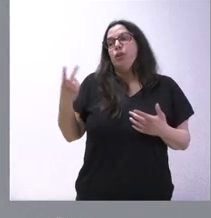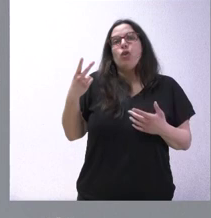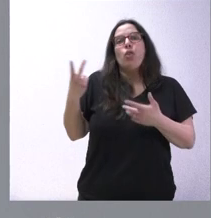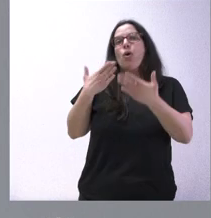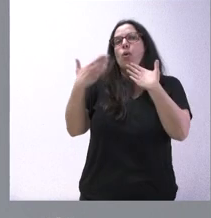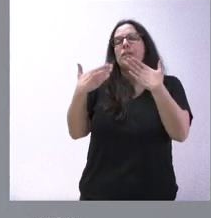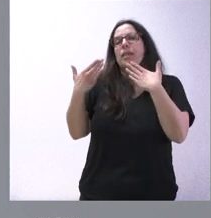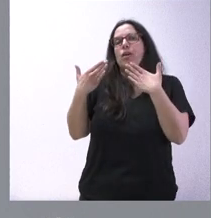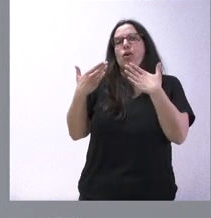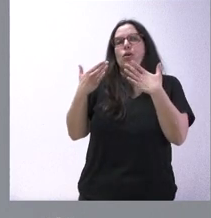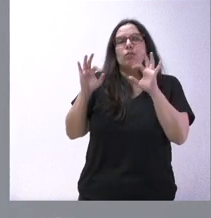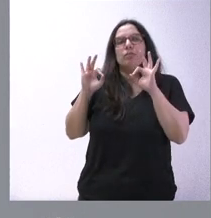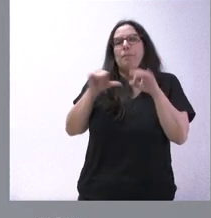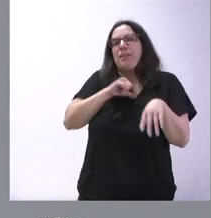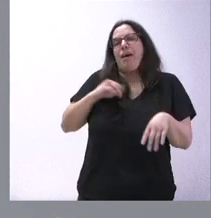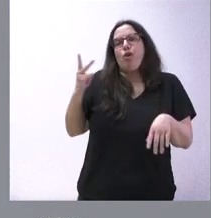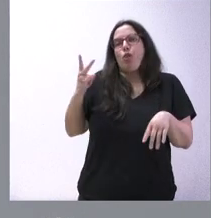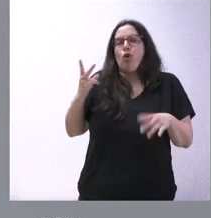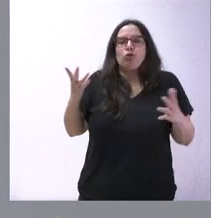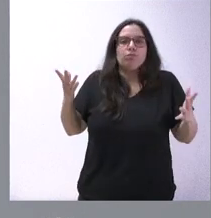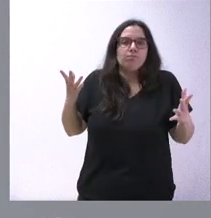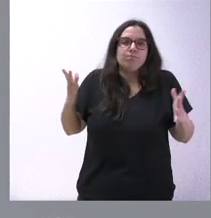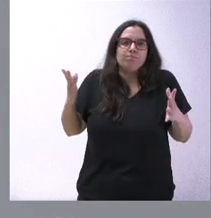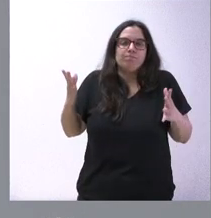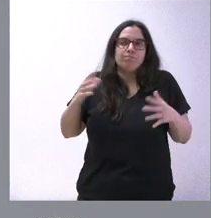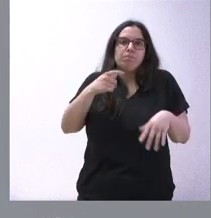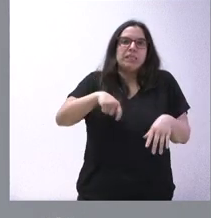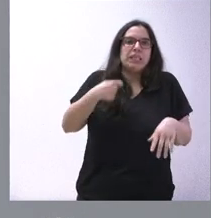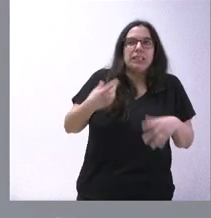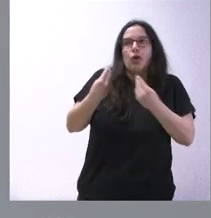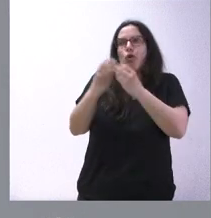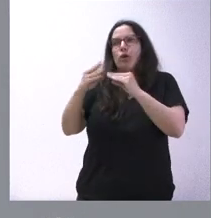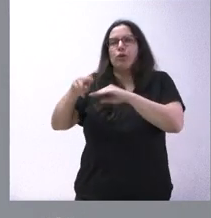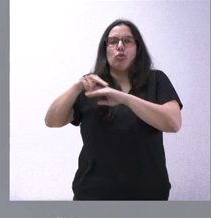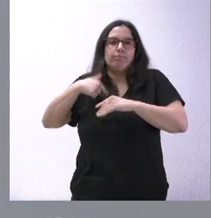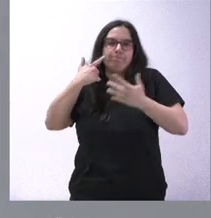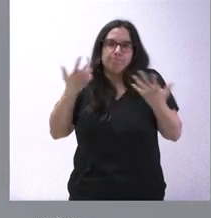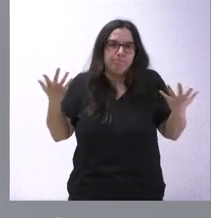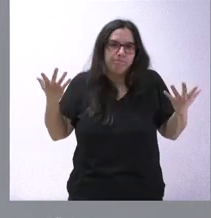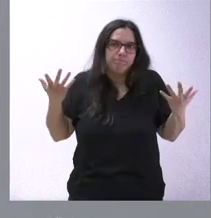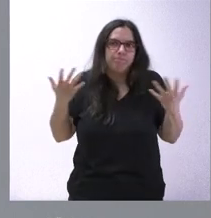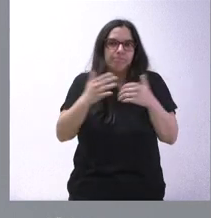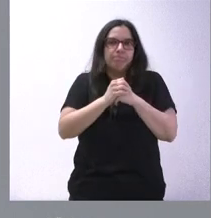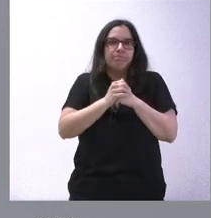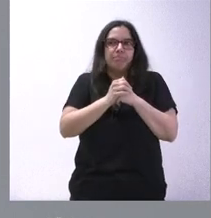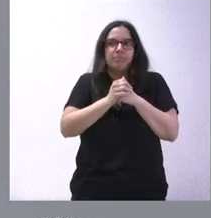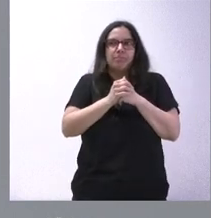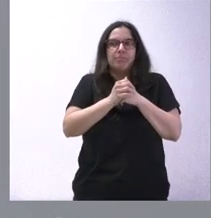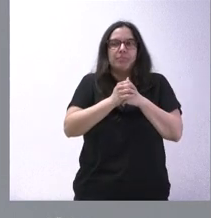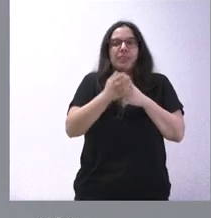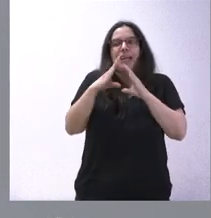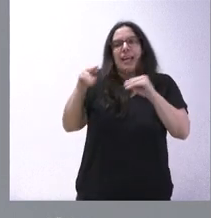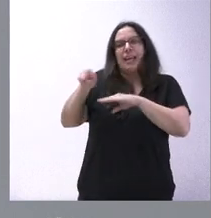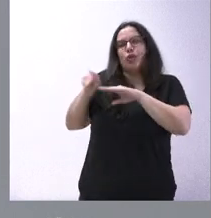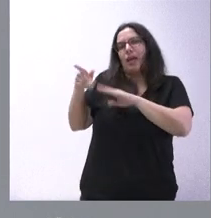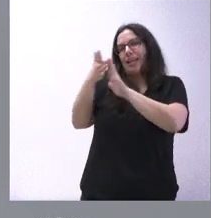en el ámbito privado y personal que pueda tener el presidente con el rector. Esto es algo que, si quiere explicarlo el rector, lo